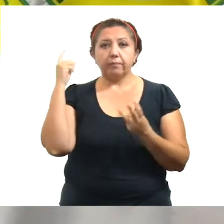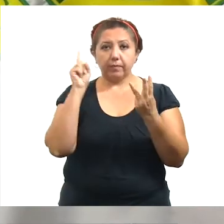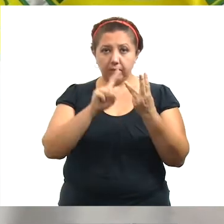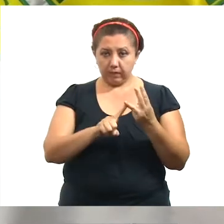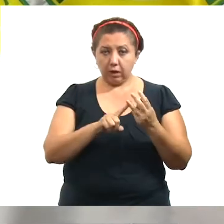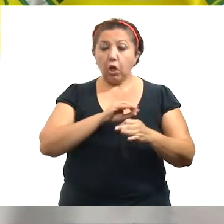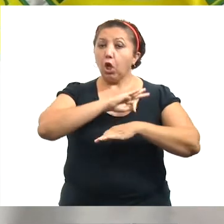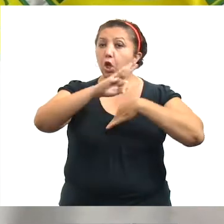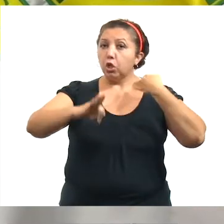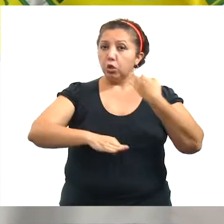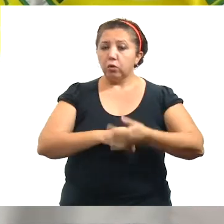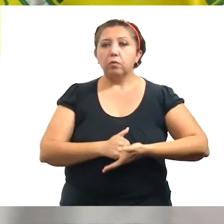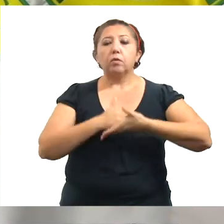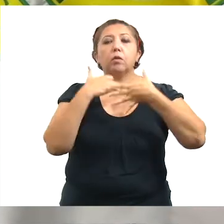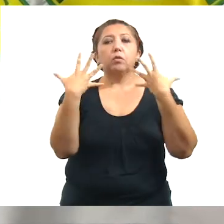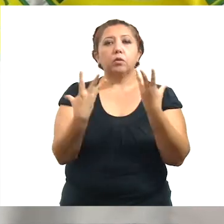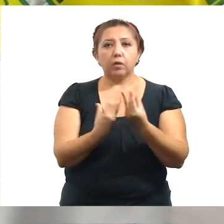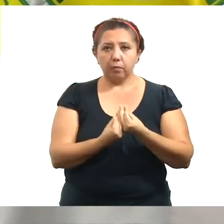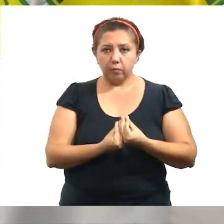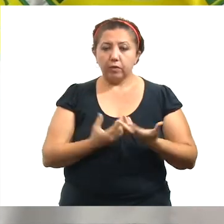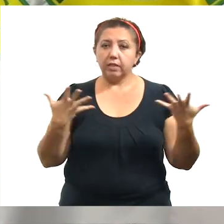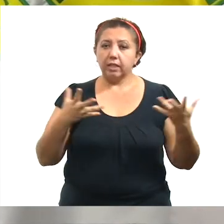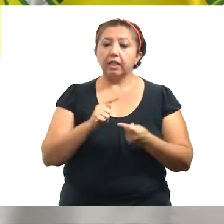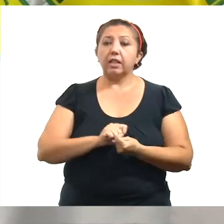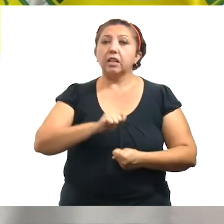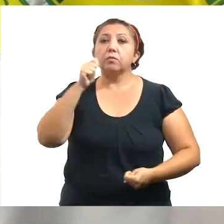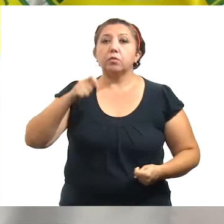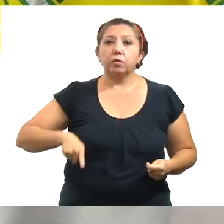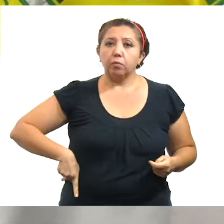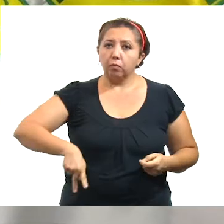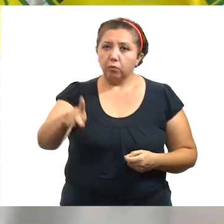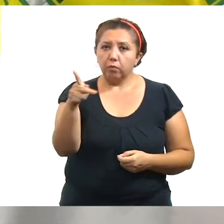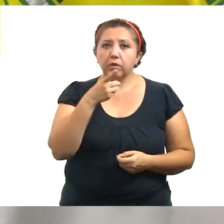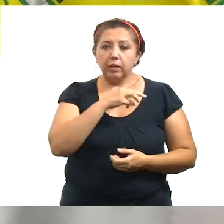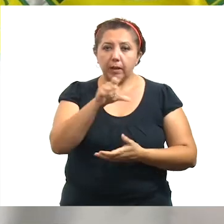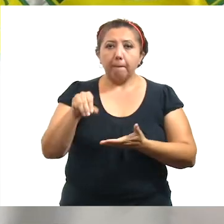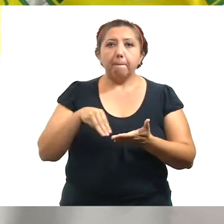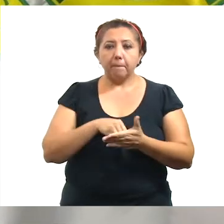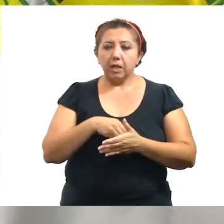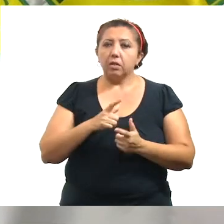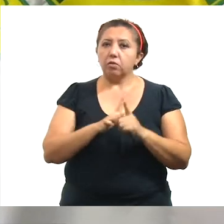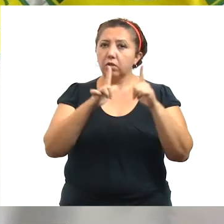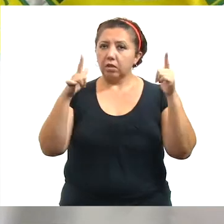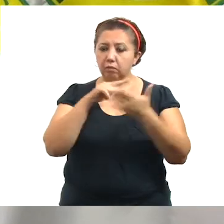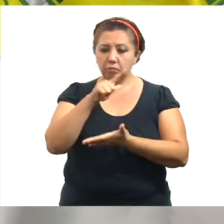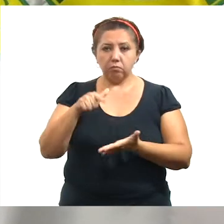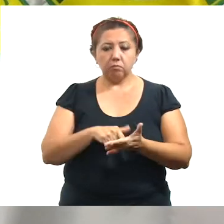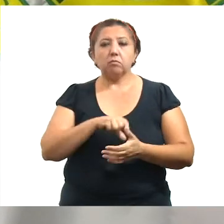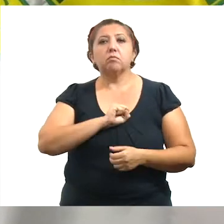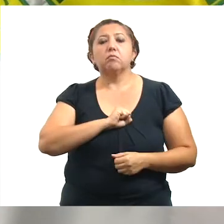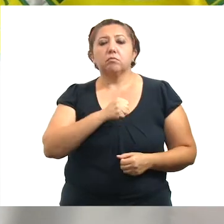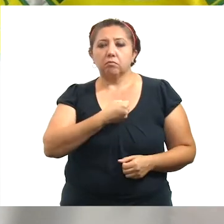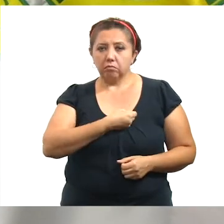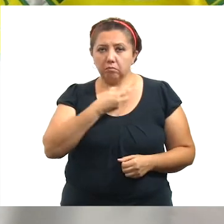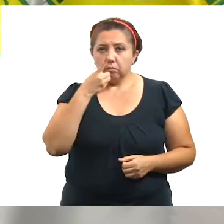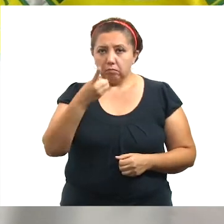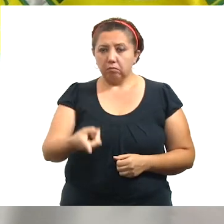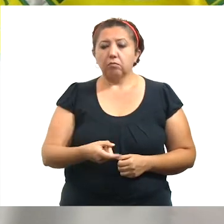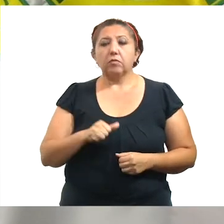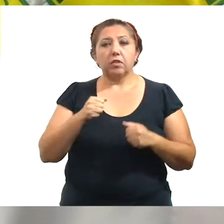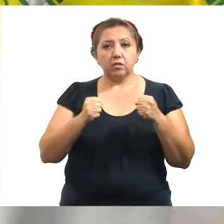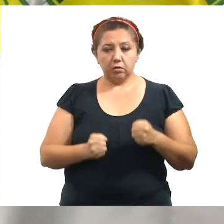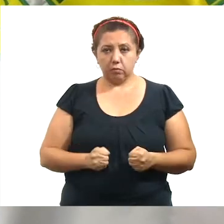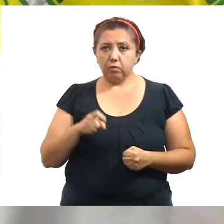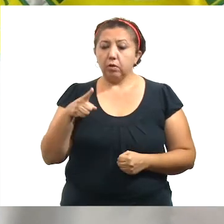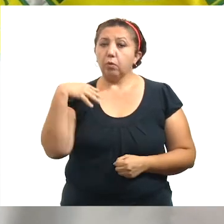Tercero, que todos colaboremos para hacer del transporte público y del centro de Meida una gran zona segura y funcional en esta nueva